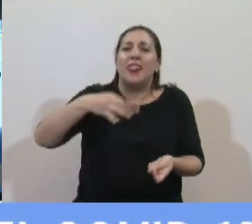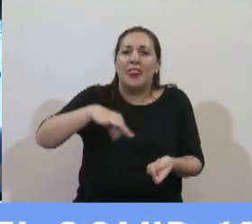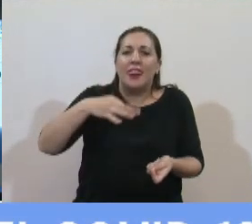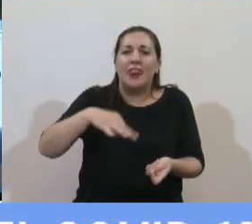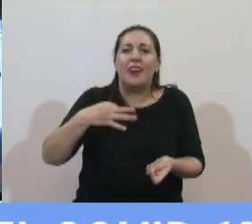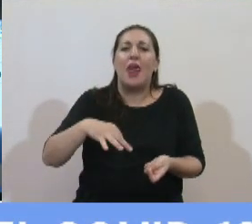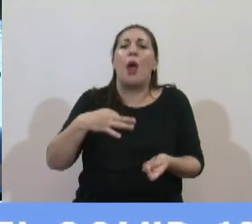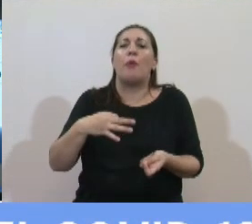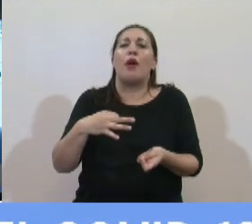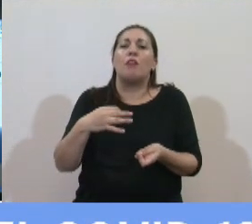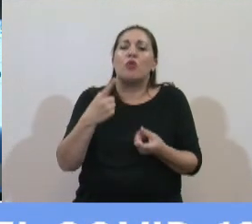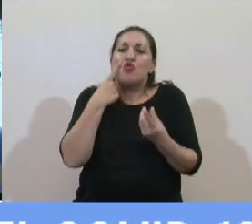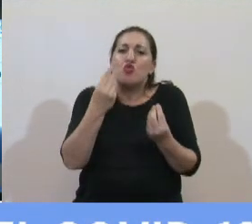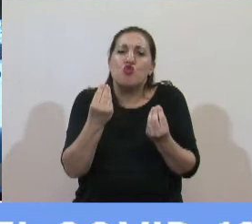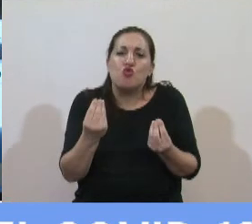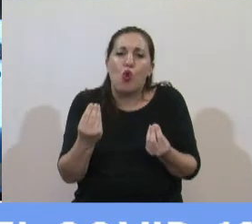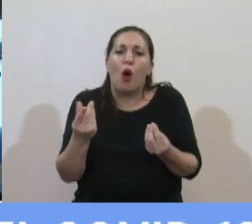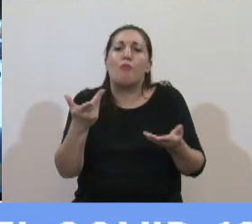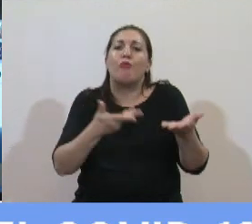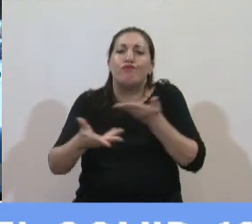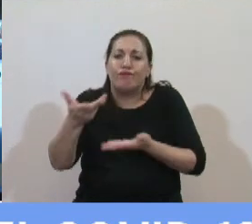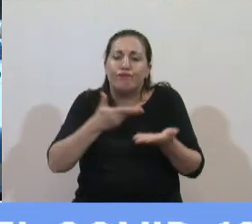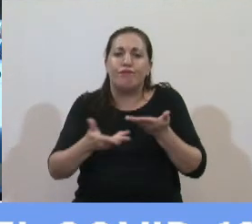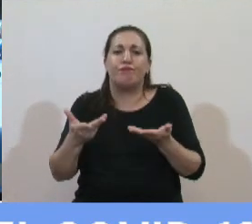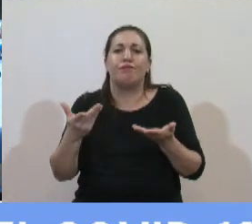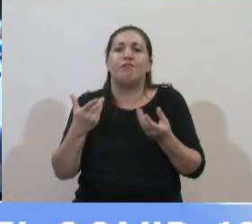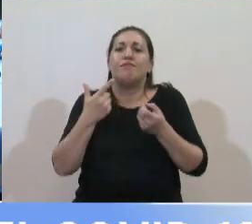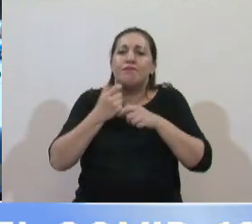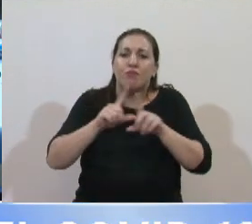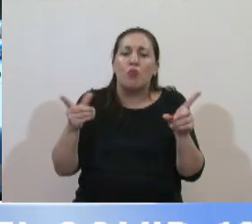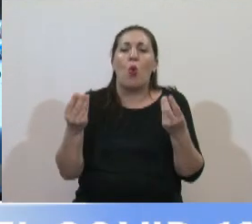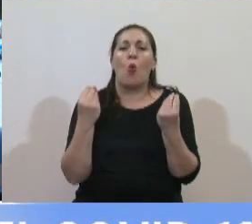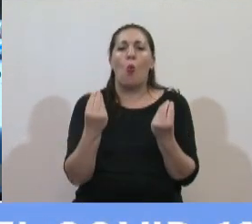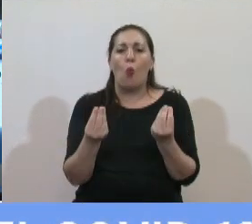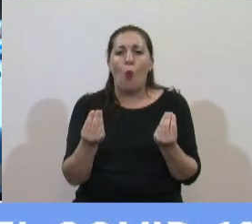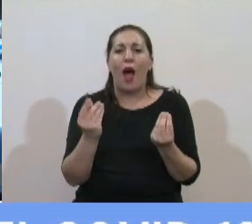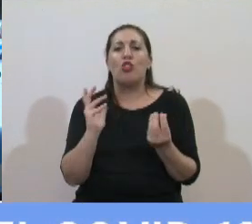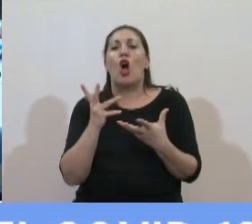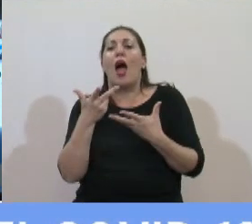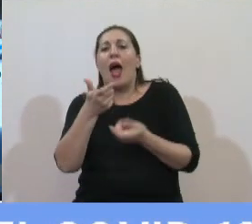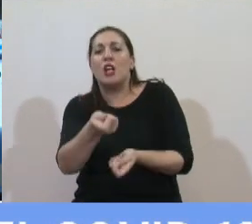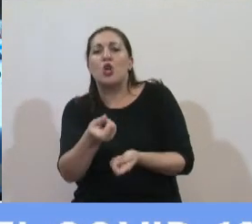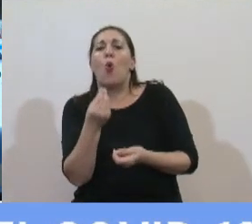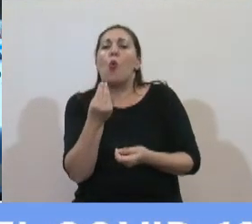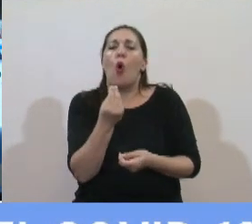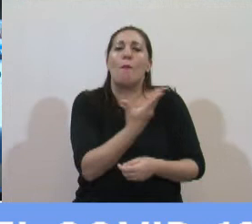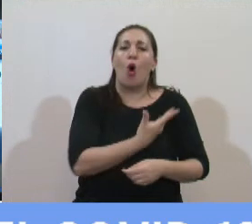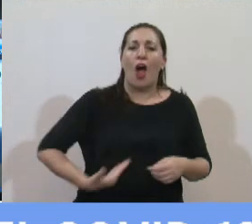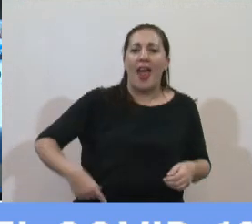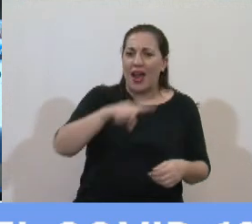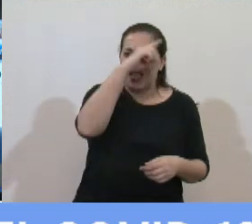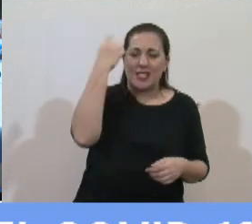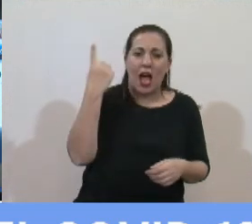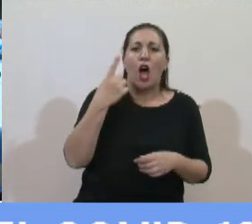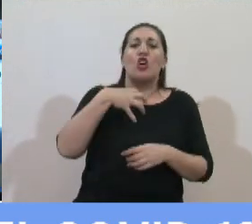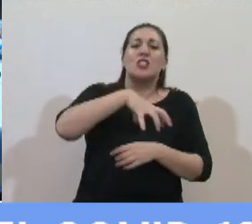esbozar cómo se coparticipa la emisión cuánto se aporta desde el estado cuál es el rol del mercado cuál es el rol del sector